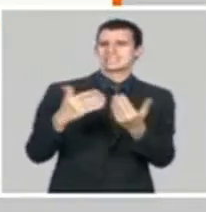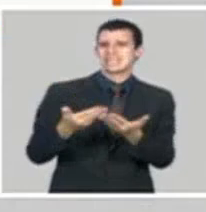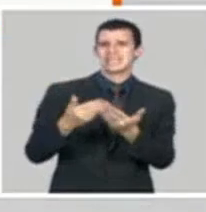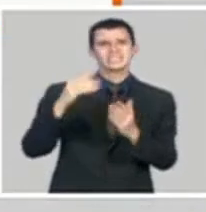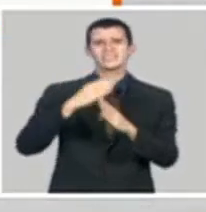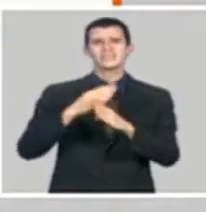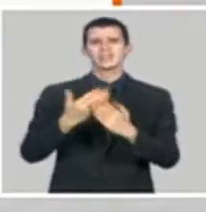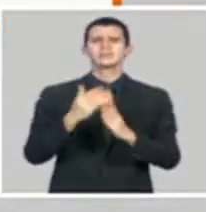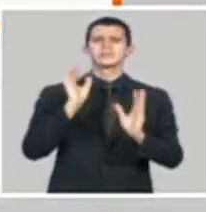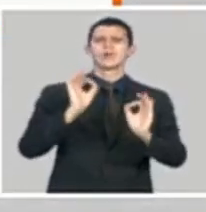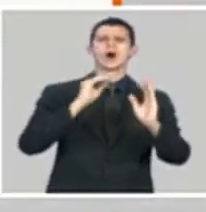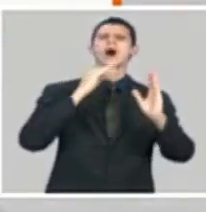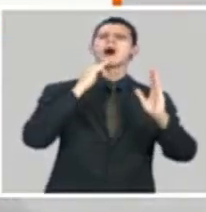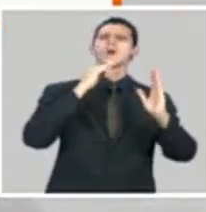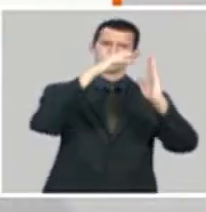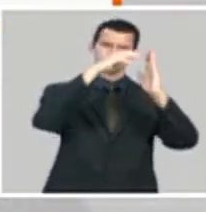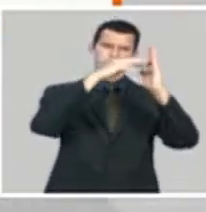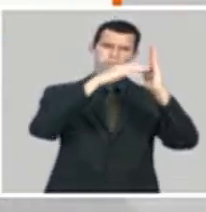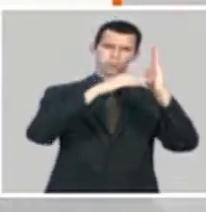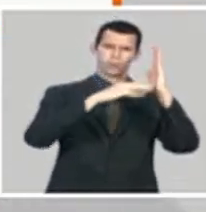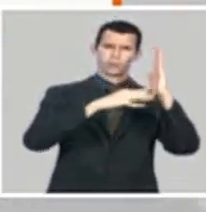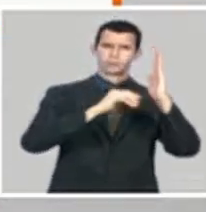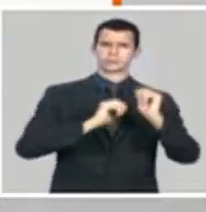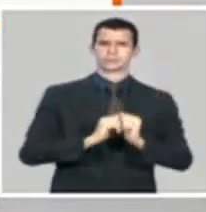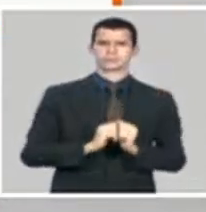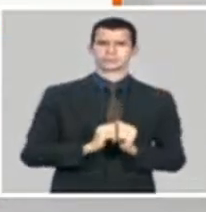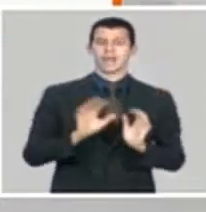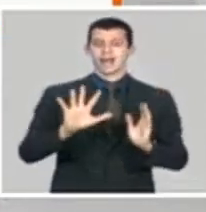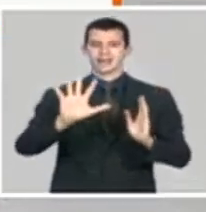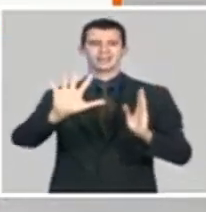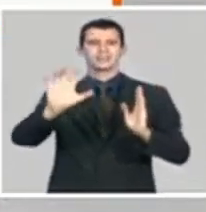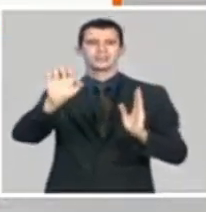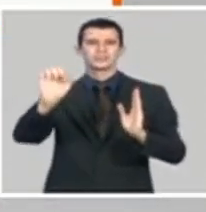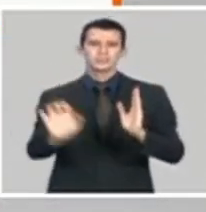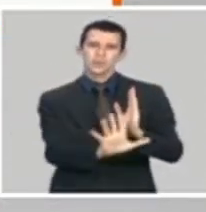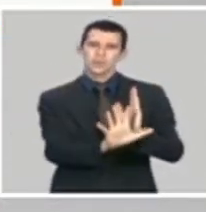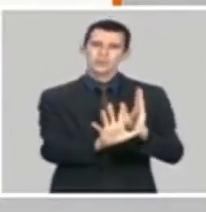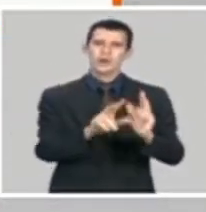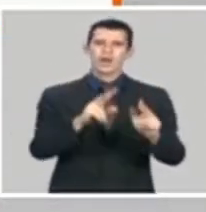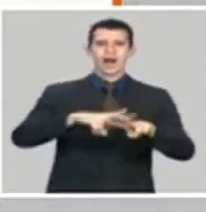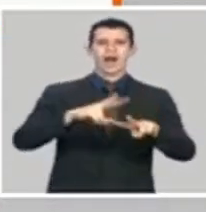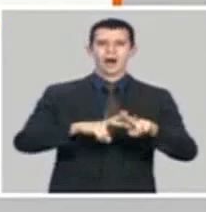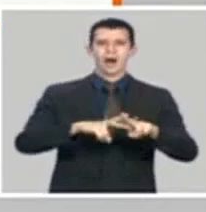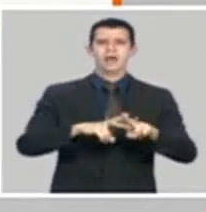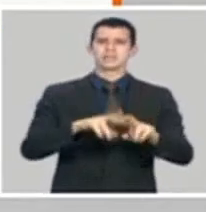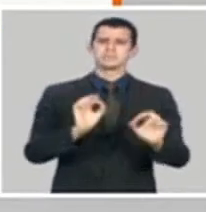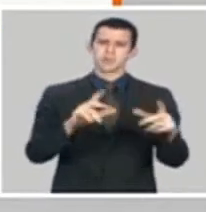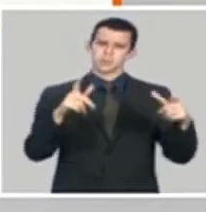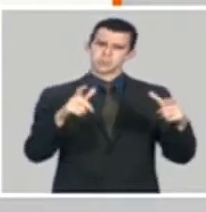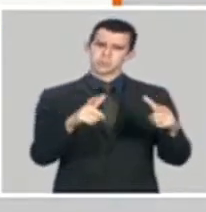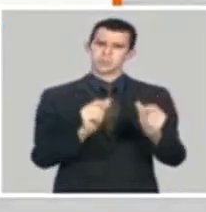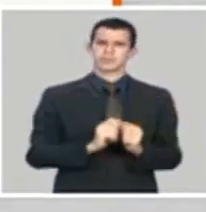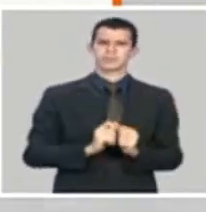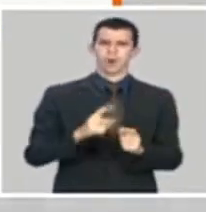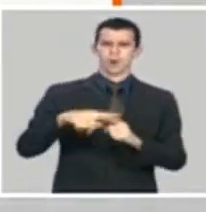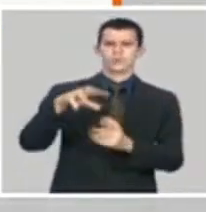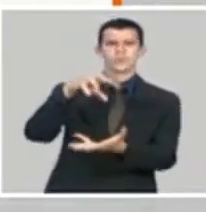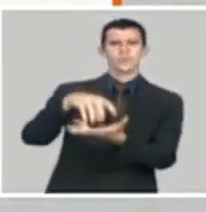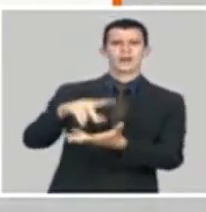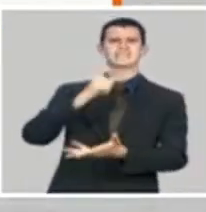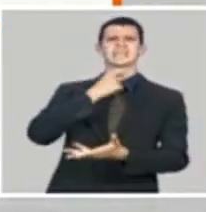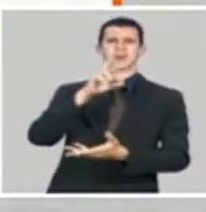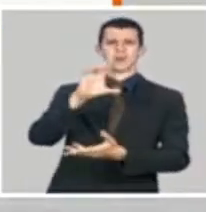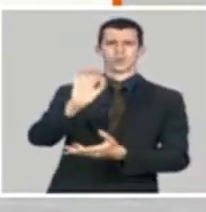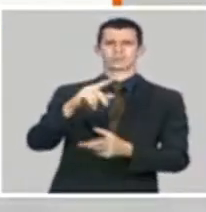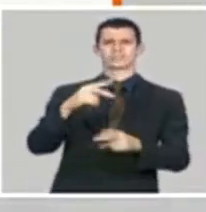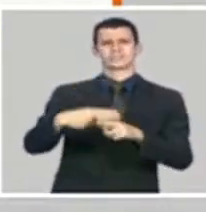Es la única cuenca de La Habana que está normal, estable. Vento desfavorable descendiendo y Jaruco desfavorable descendiendo. Ya te